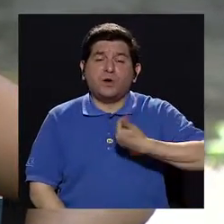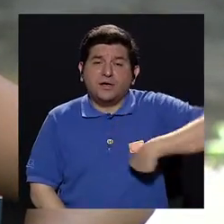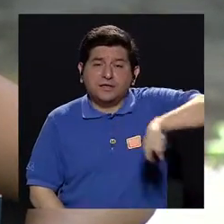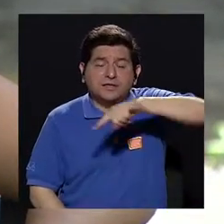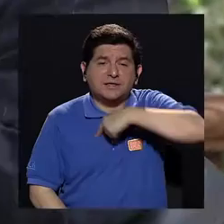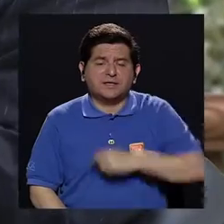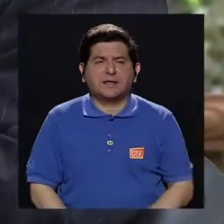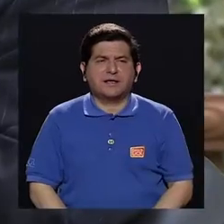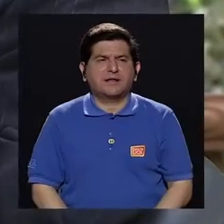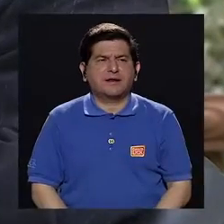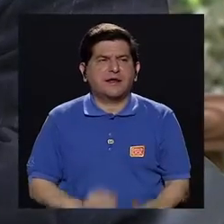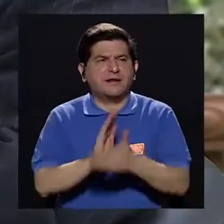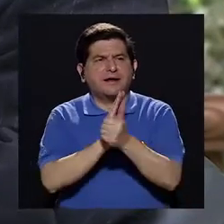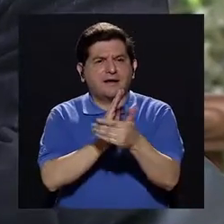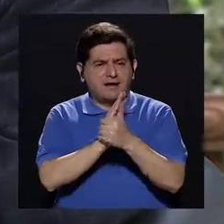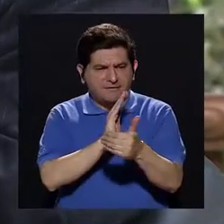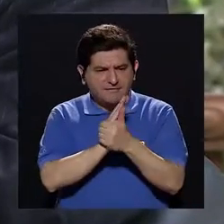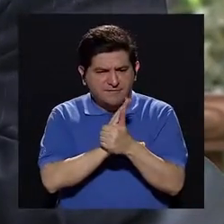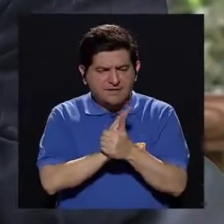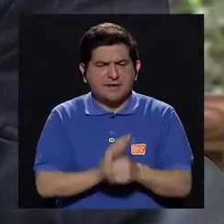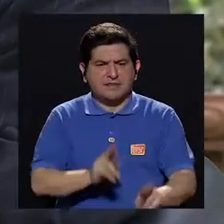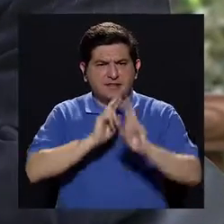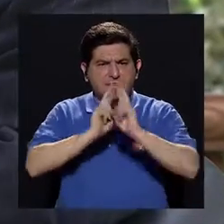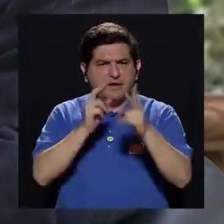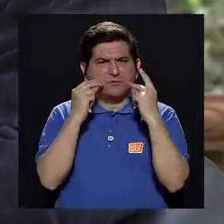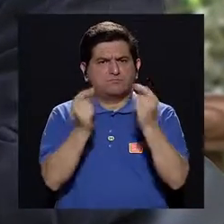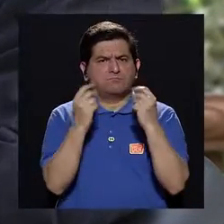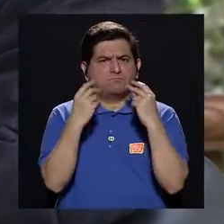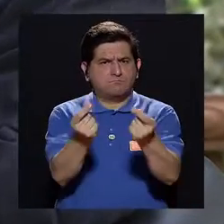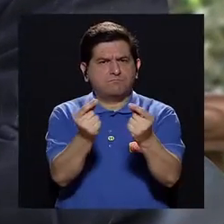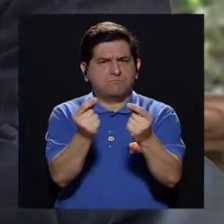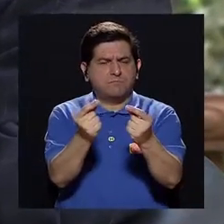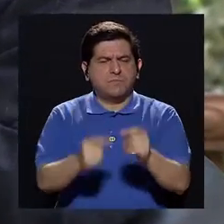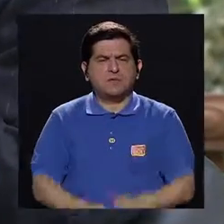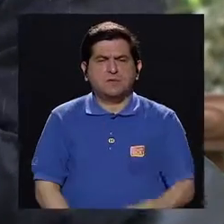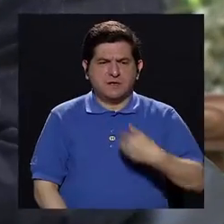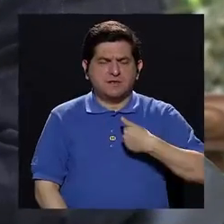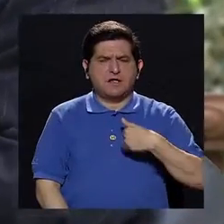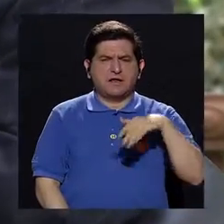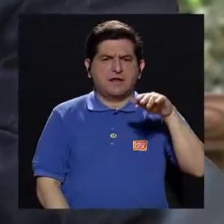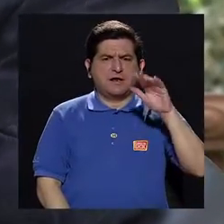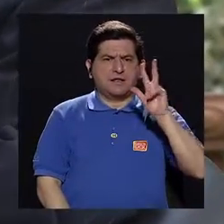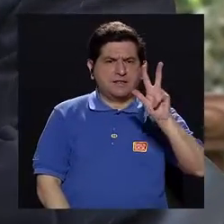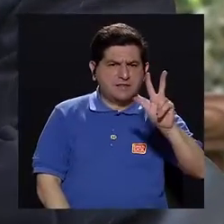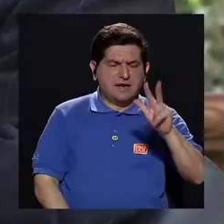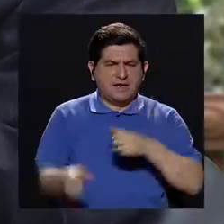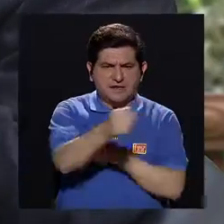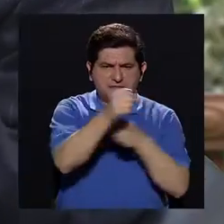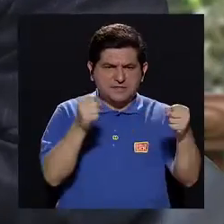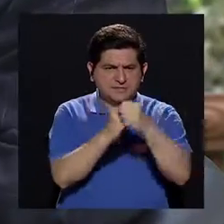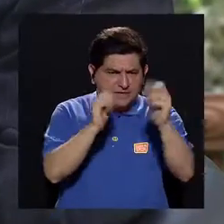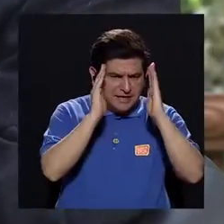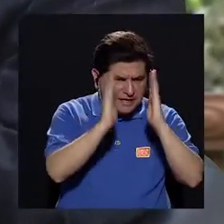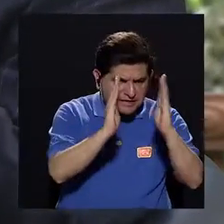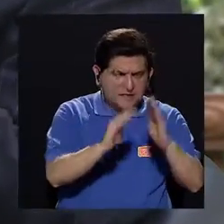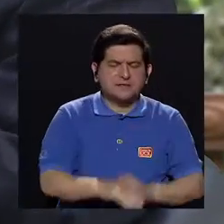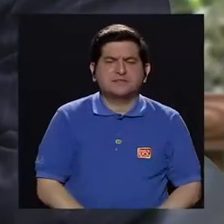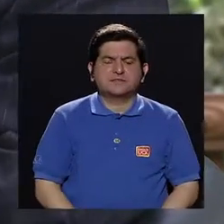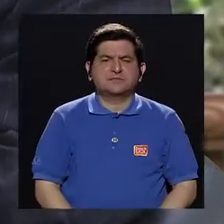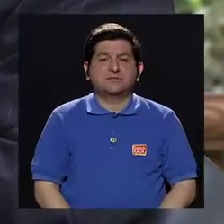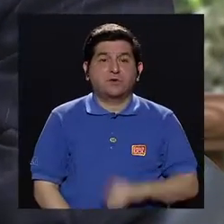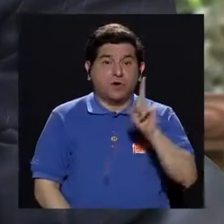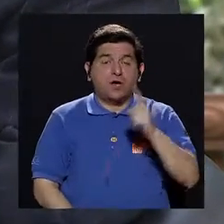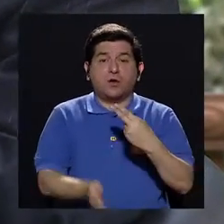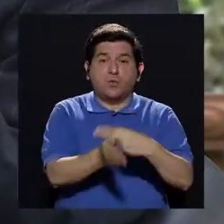Tenemos una capacidad de respuesta muy rápida. Tenemos tres salas de shock, ya tres salas de shock en